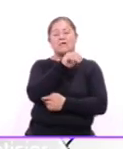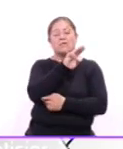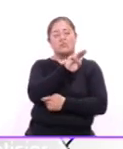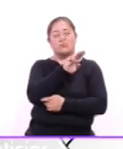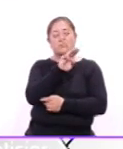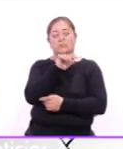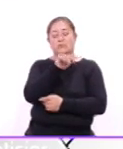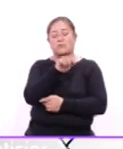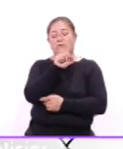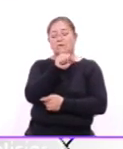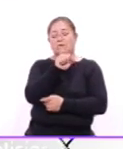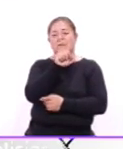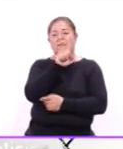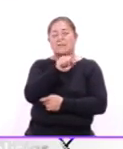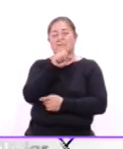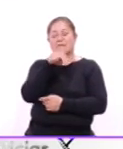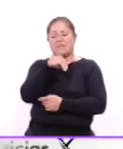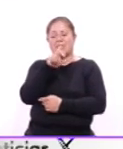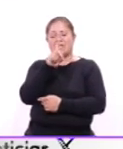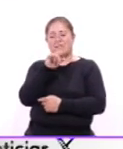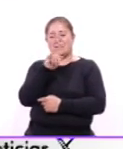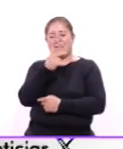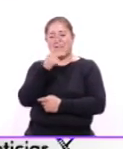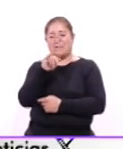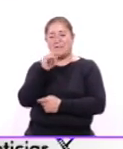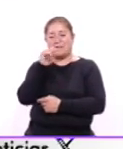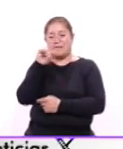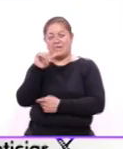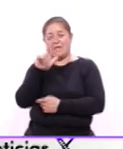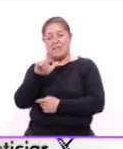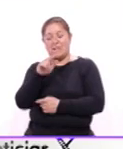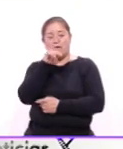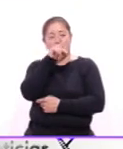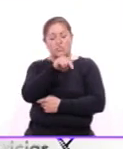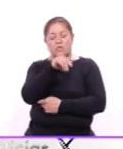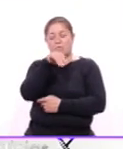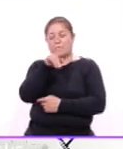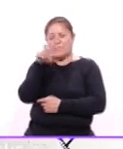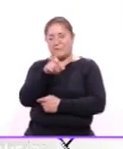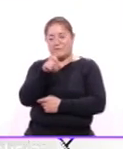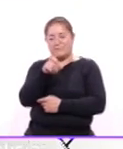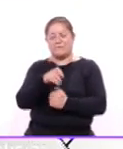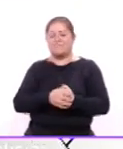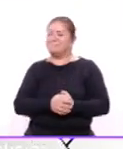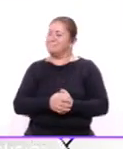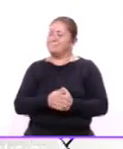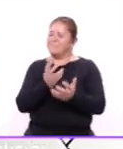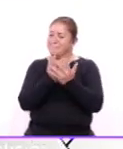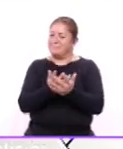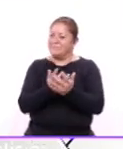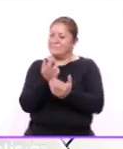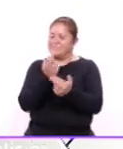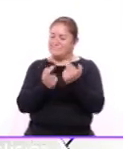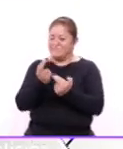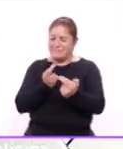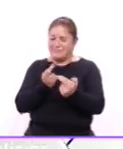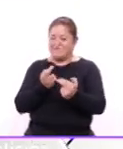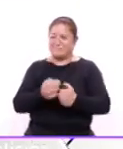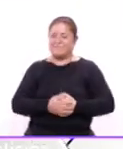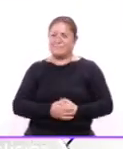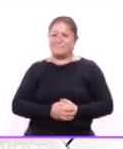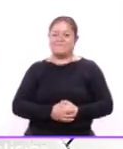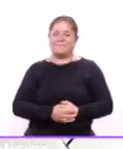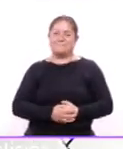usted dirigirse a www.sndigital.mx. Hacemos una pausa y regresamos.